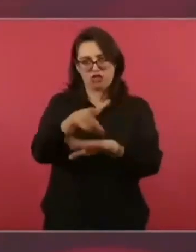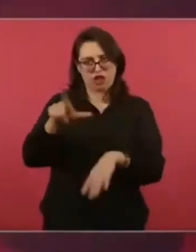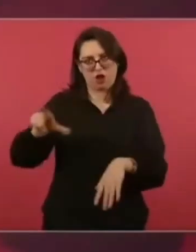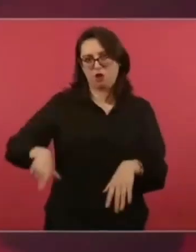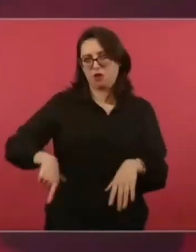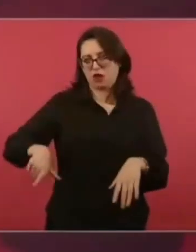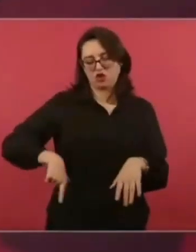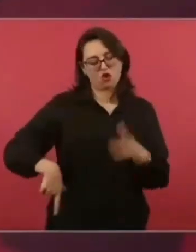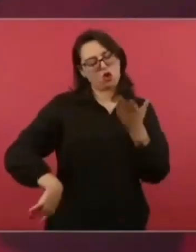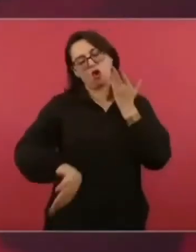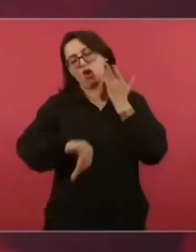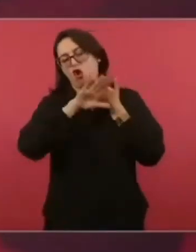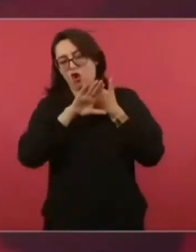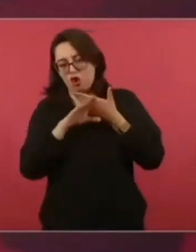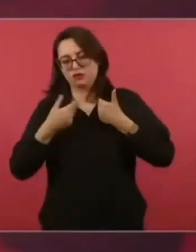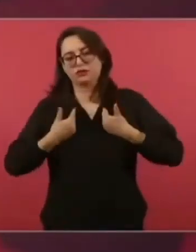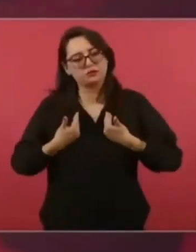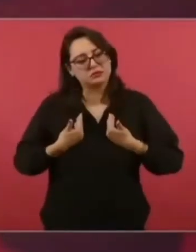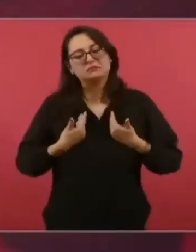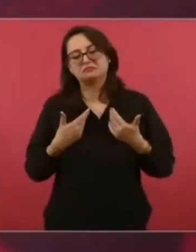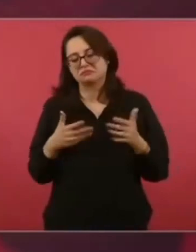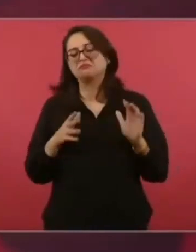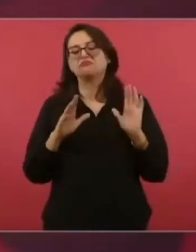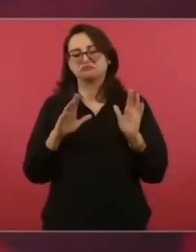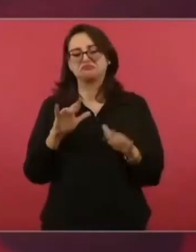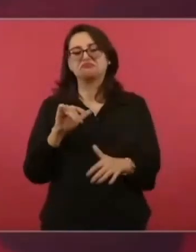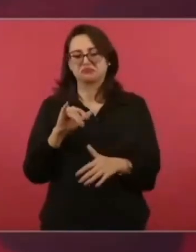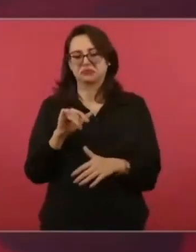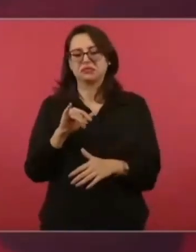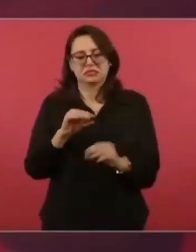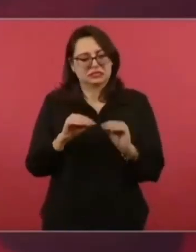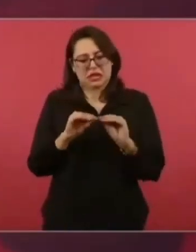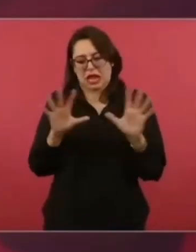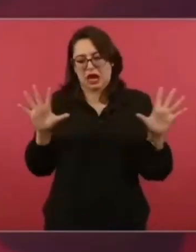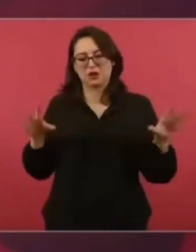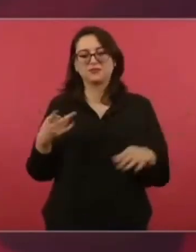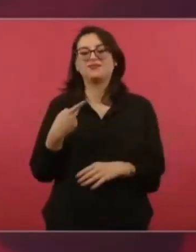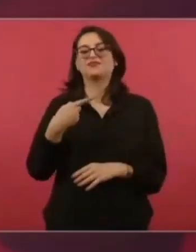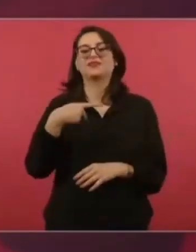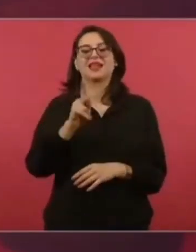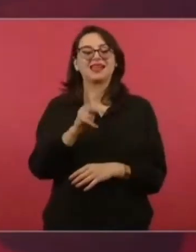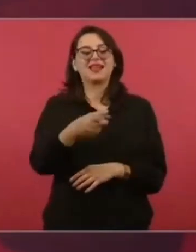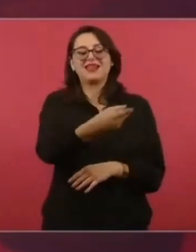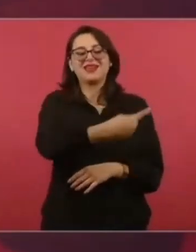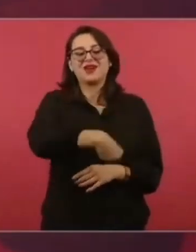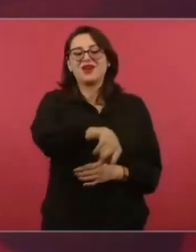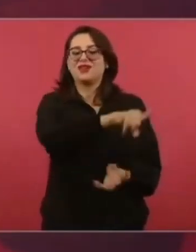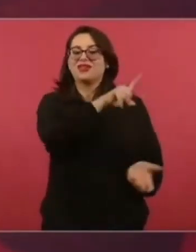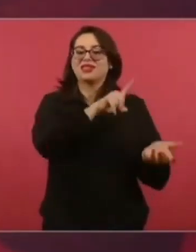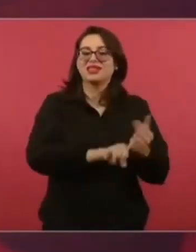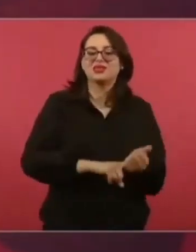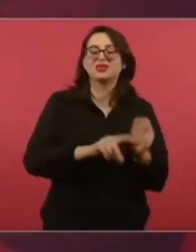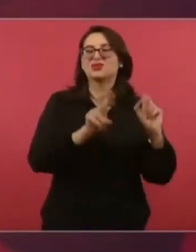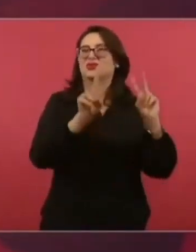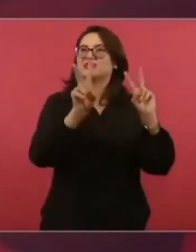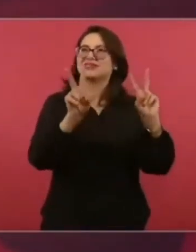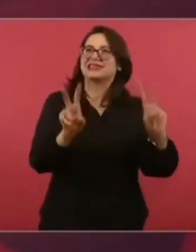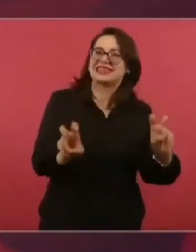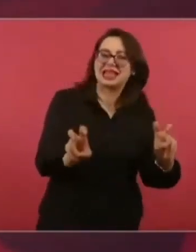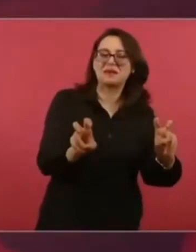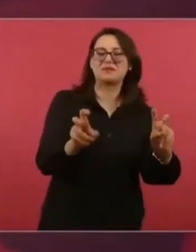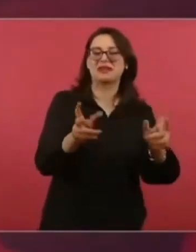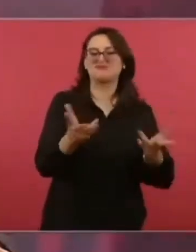Pero es más gente vinculada a